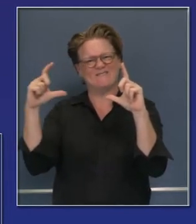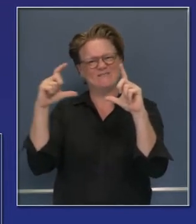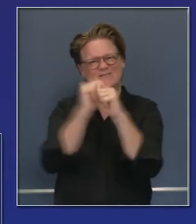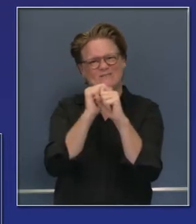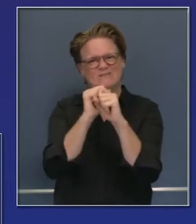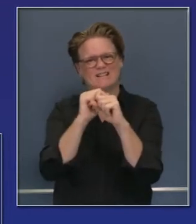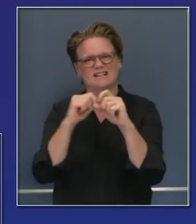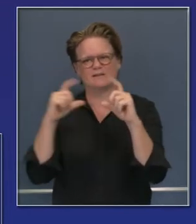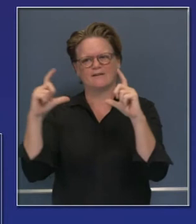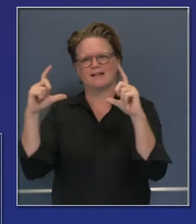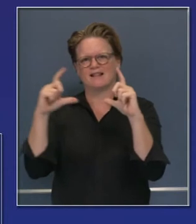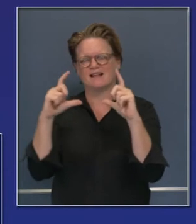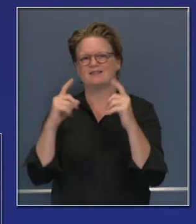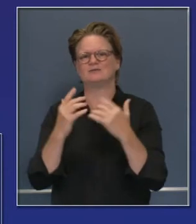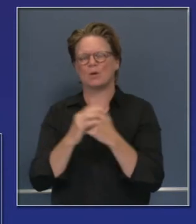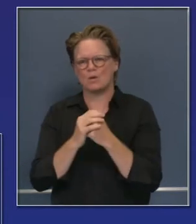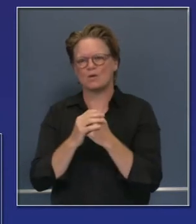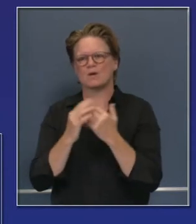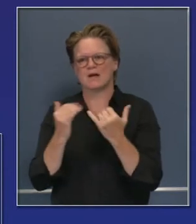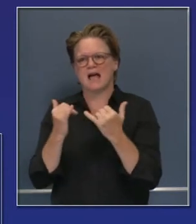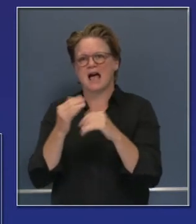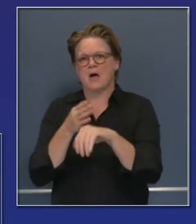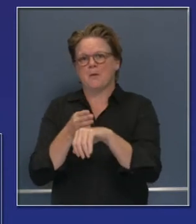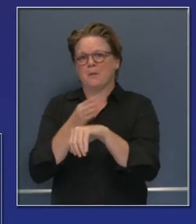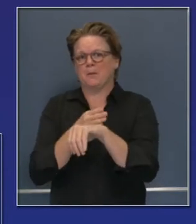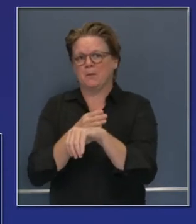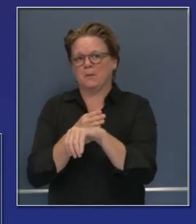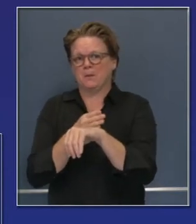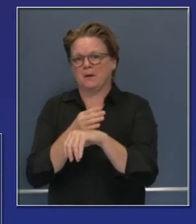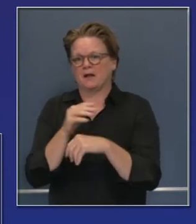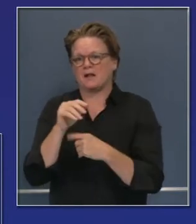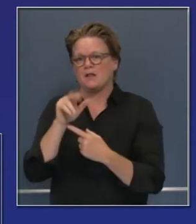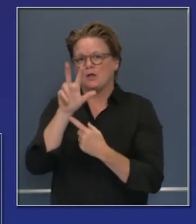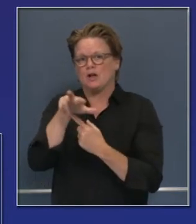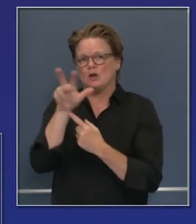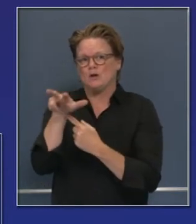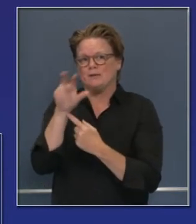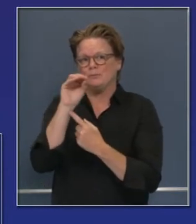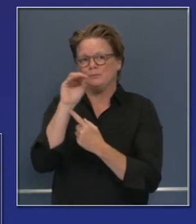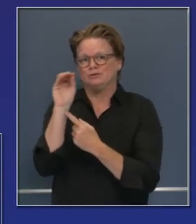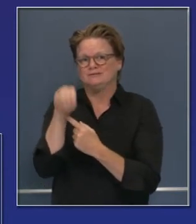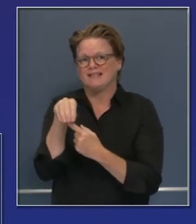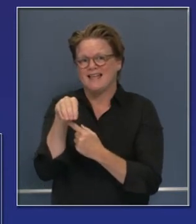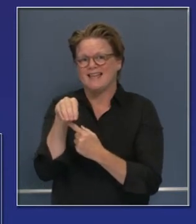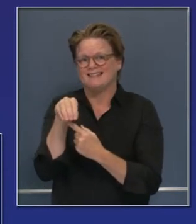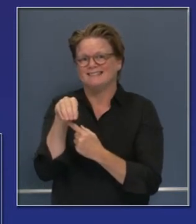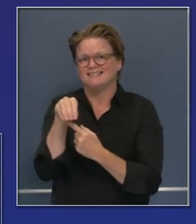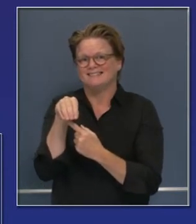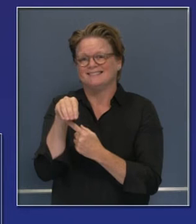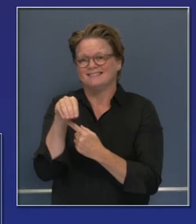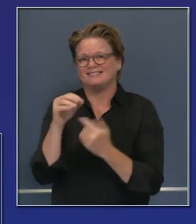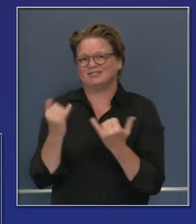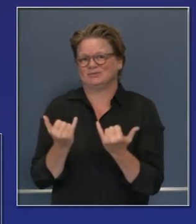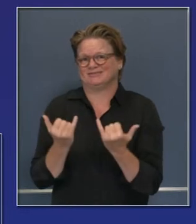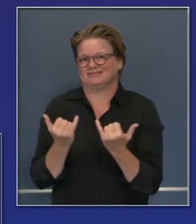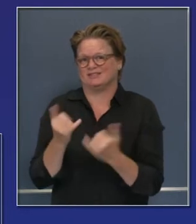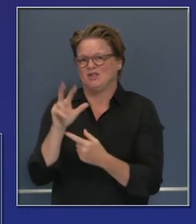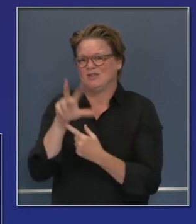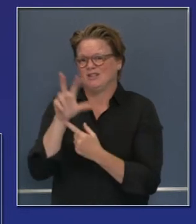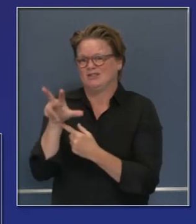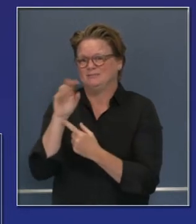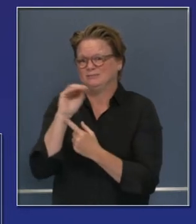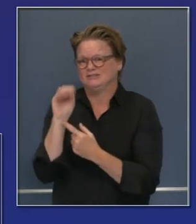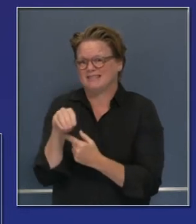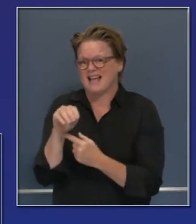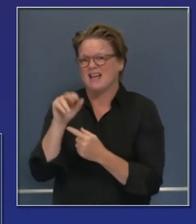eso fue el lunes, hoy en día estamos en 33% de incendio contenido y los acres, casi